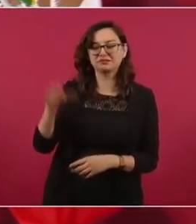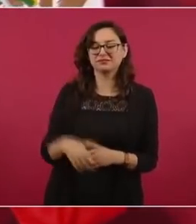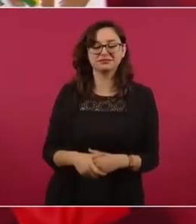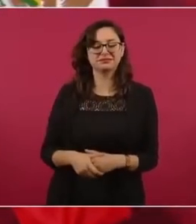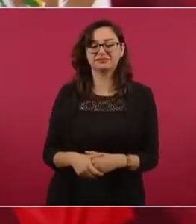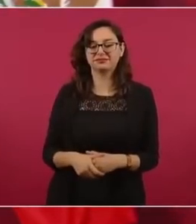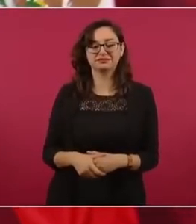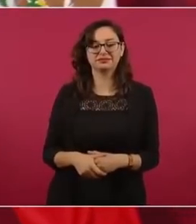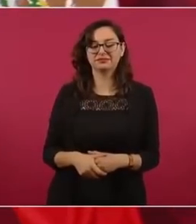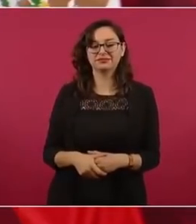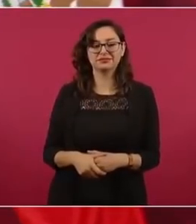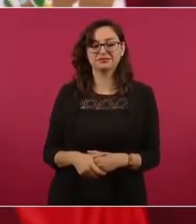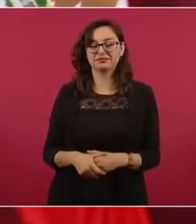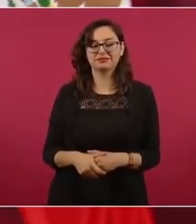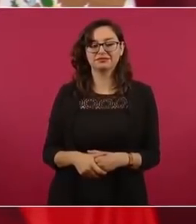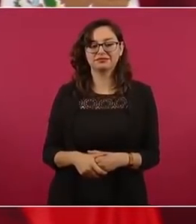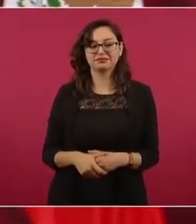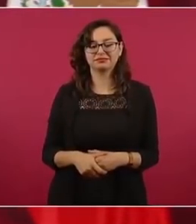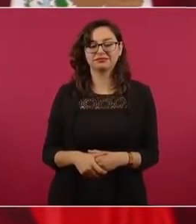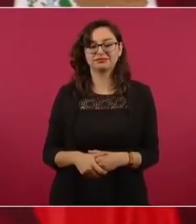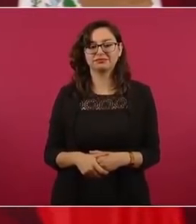la cultura de los pueblos.